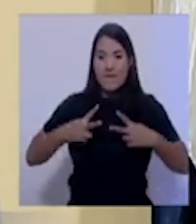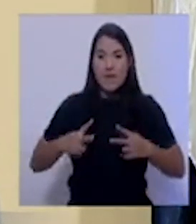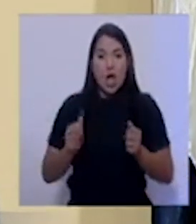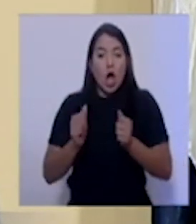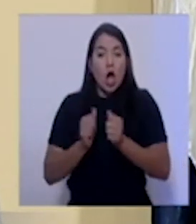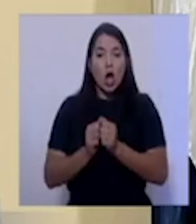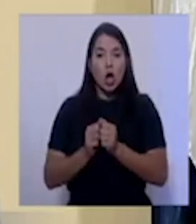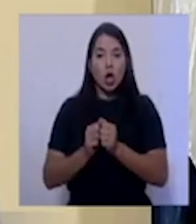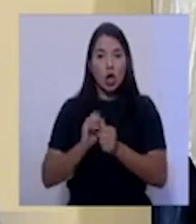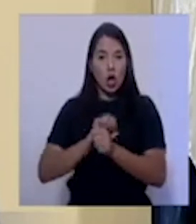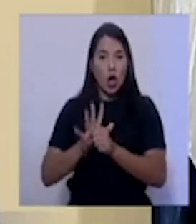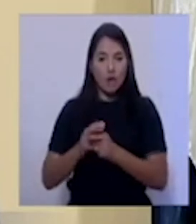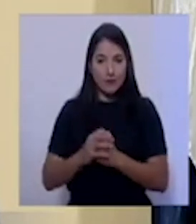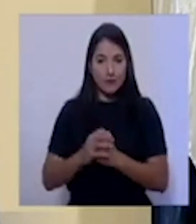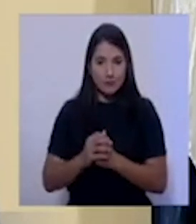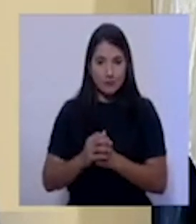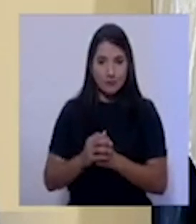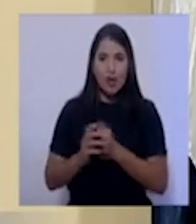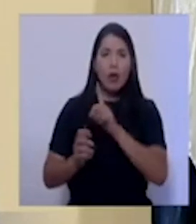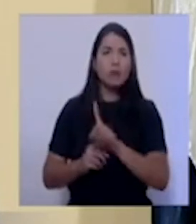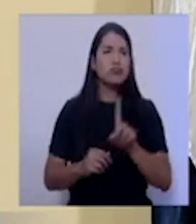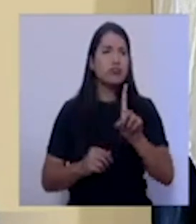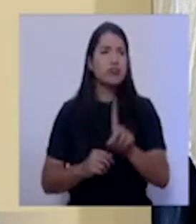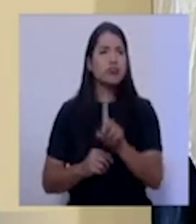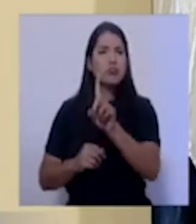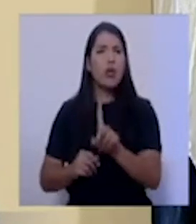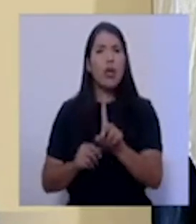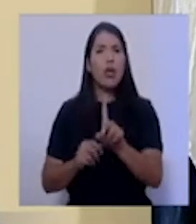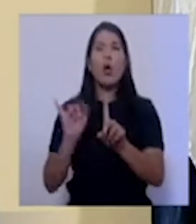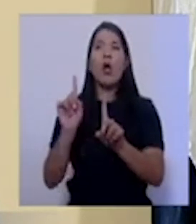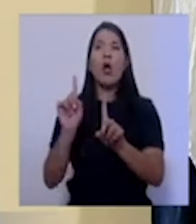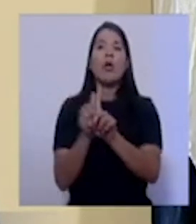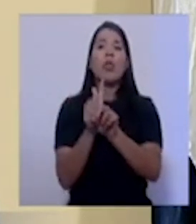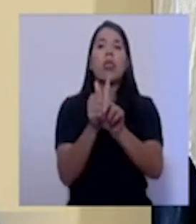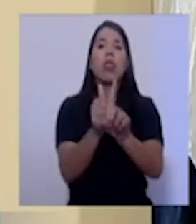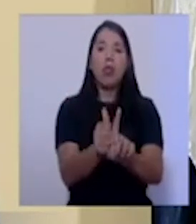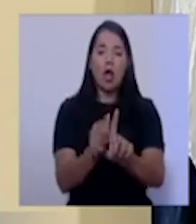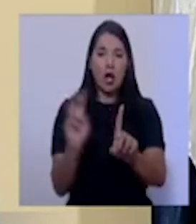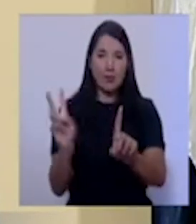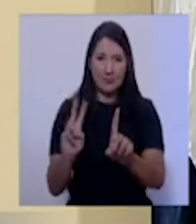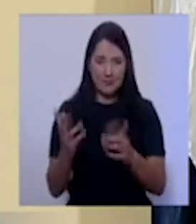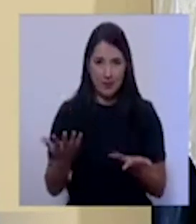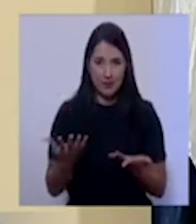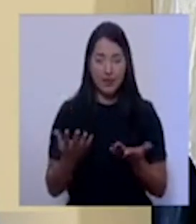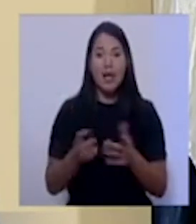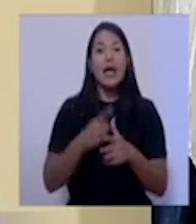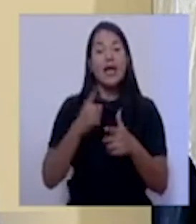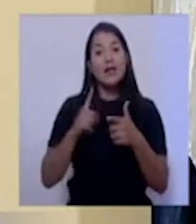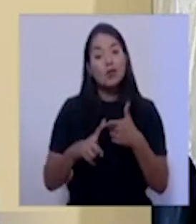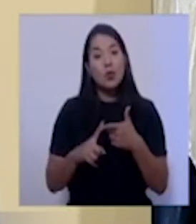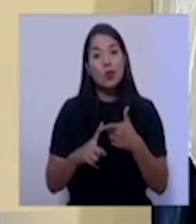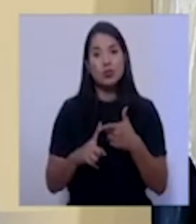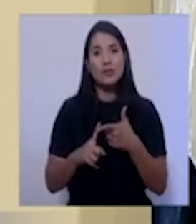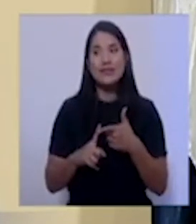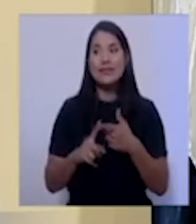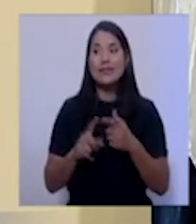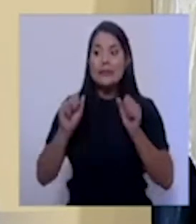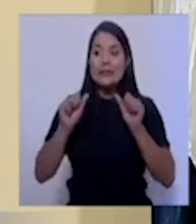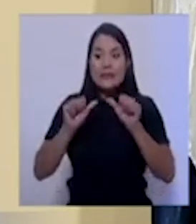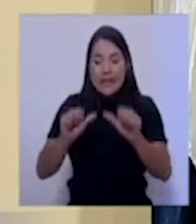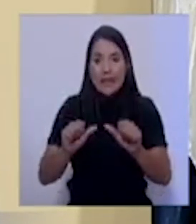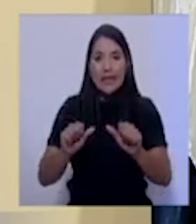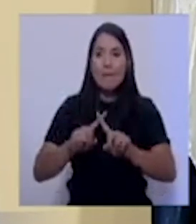actividades tienen que continuar de alguna forma, eso sí con medidas de protección, que nos permitan estar seguros. Y cómo es muy importante